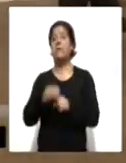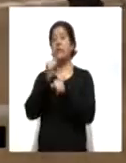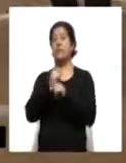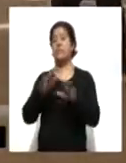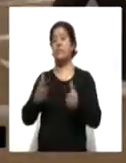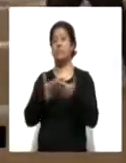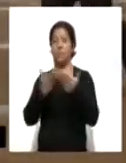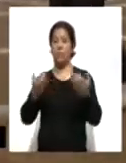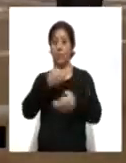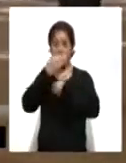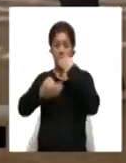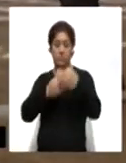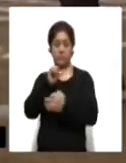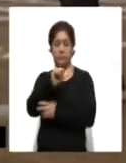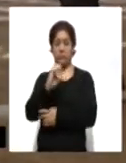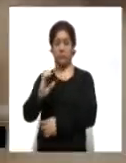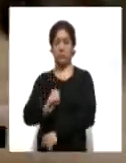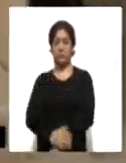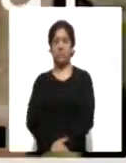Altagracia Corona, Ahora Noticias.